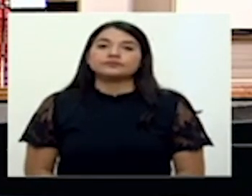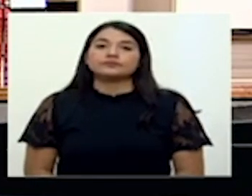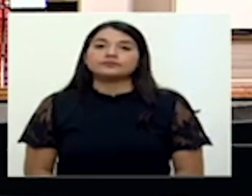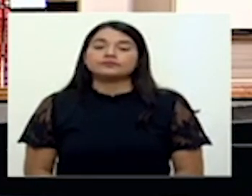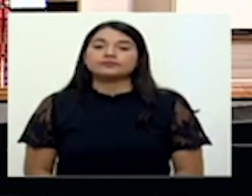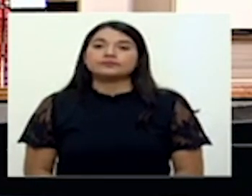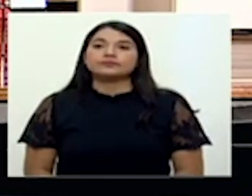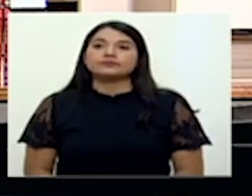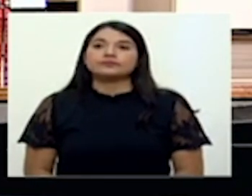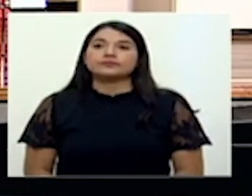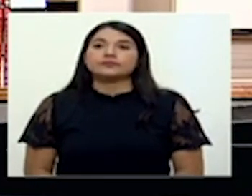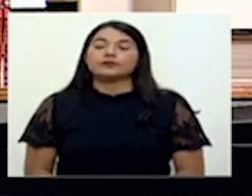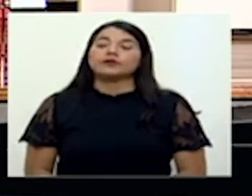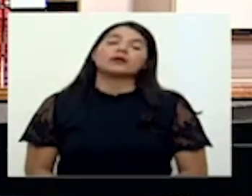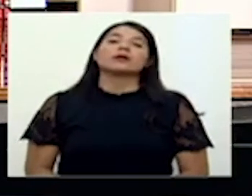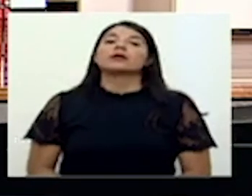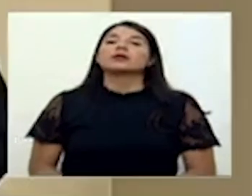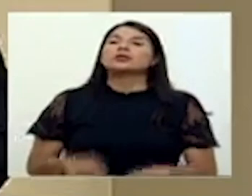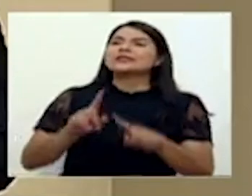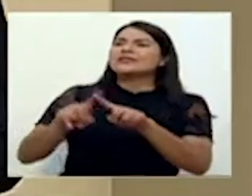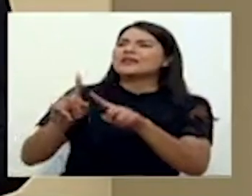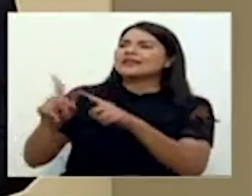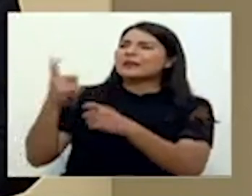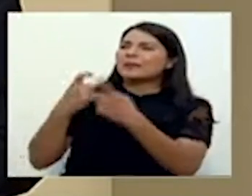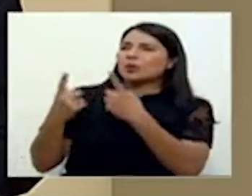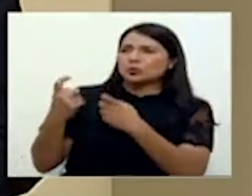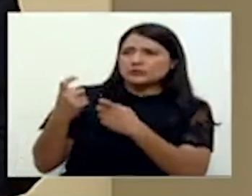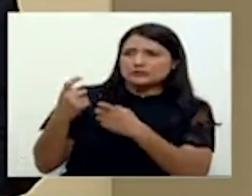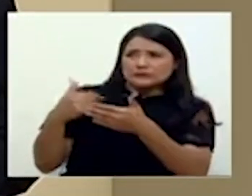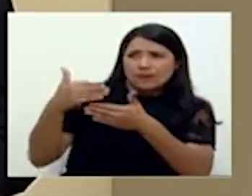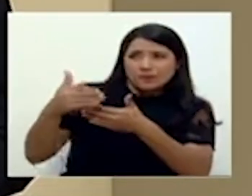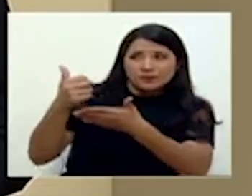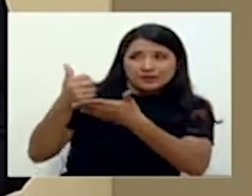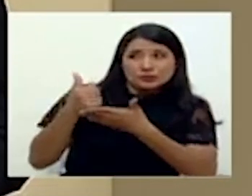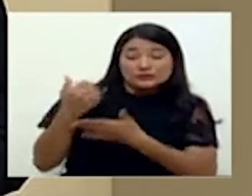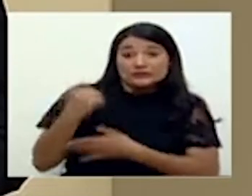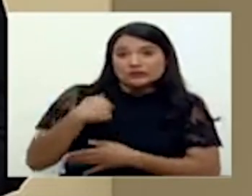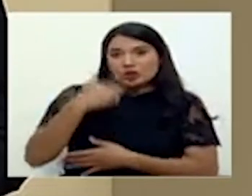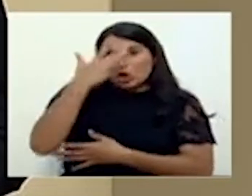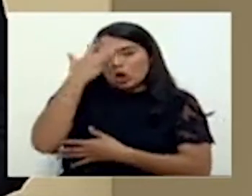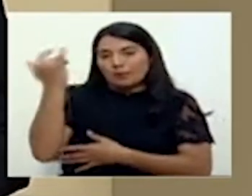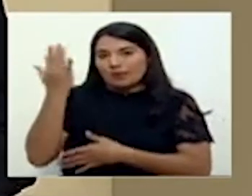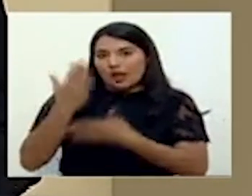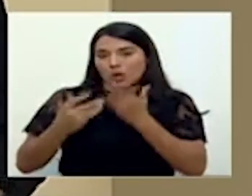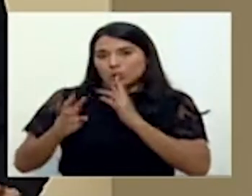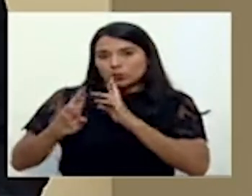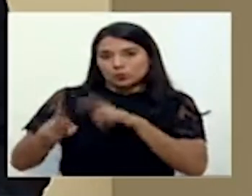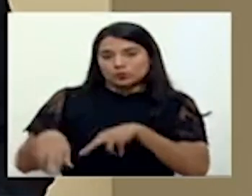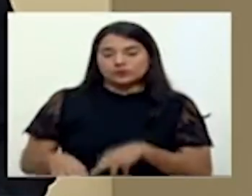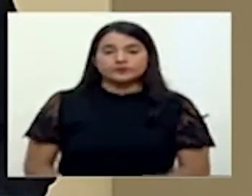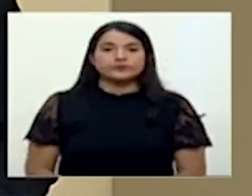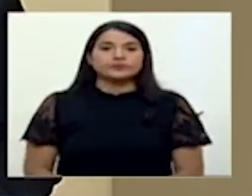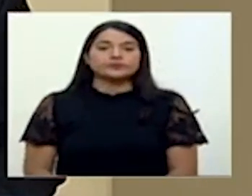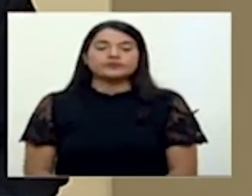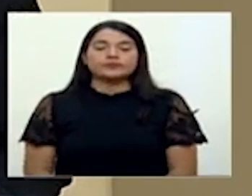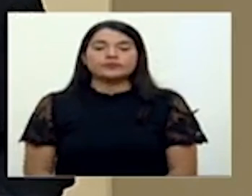Son varias y más bien cualquier cosa me ayuda si dejo alguna de lado.